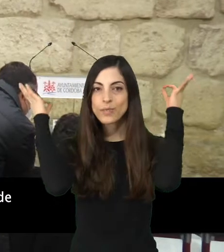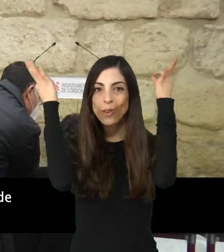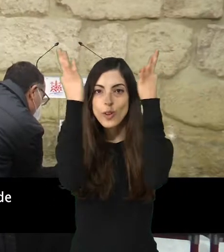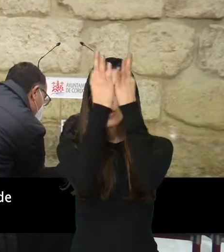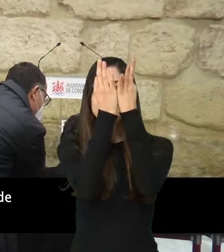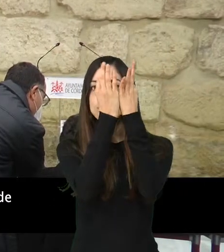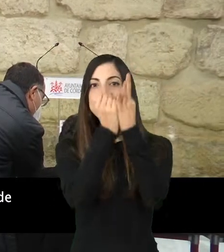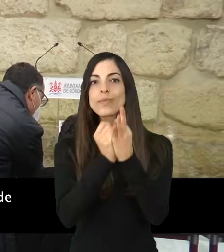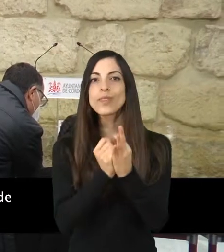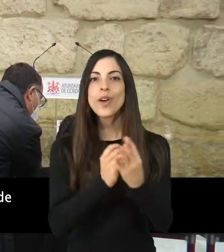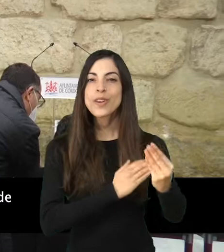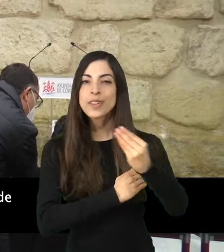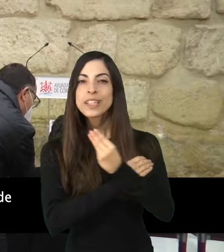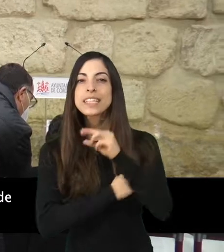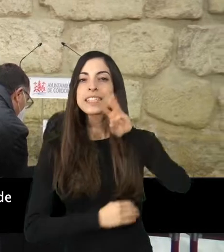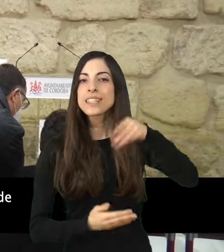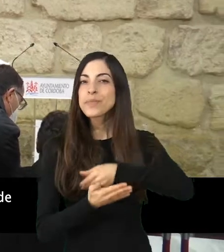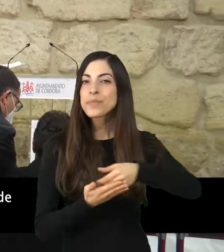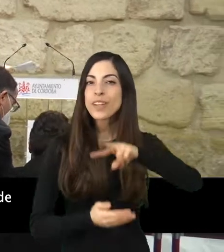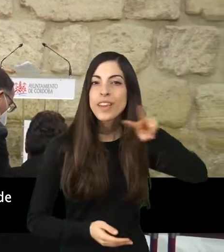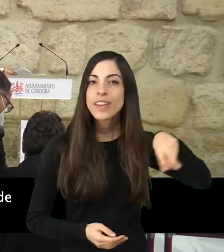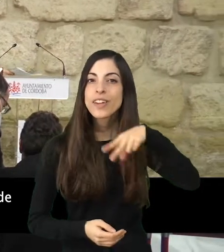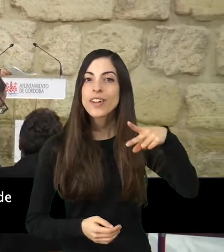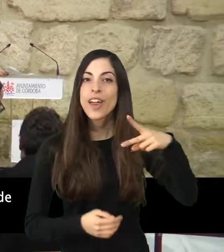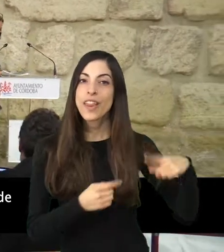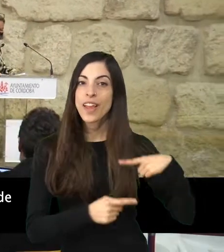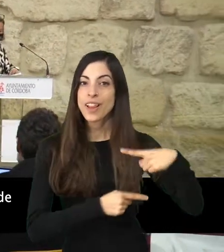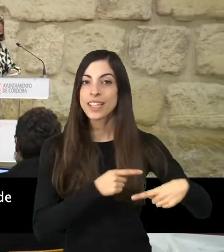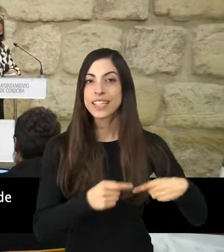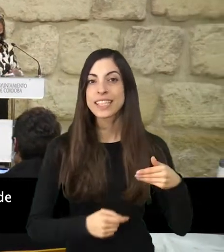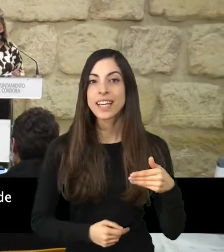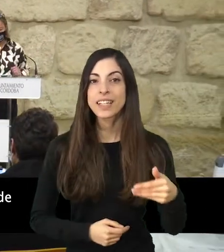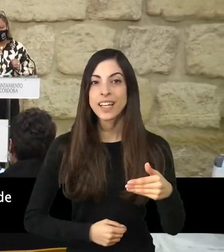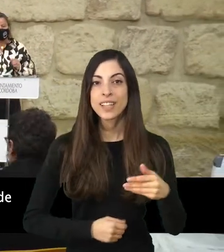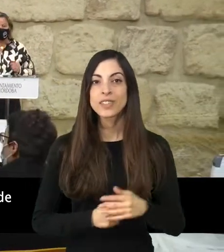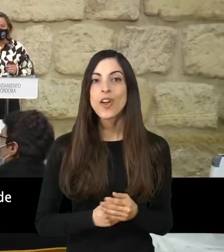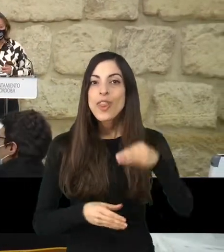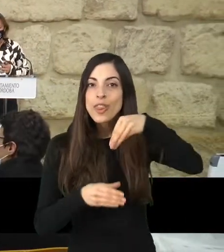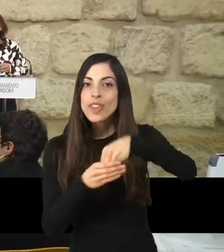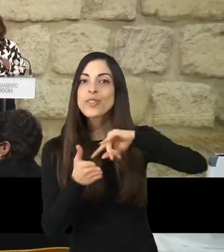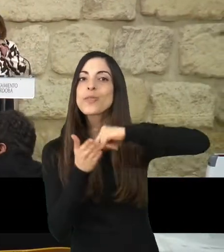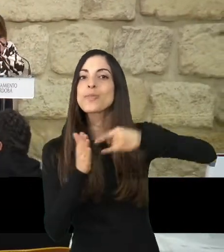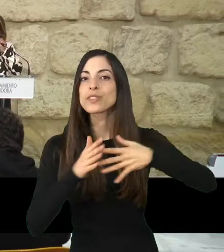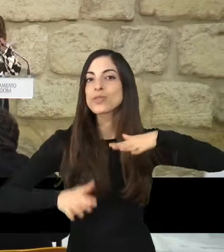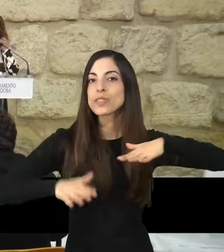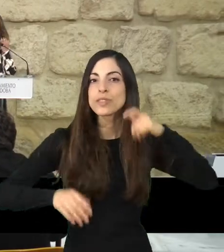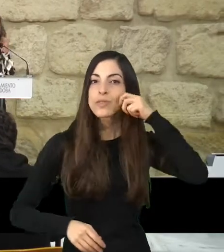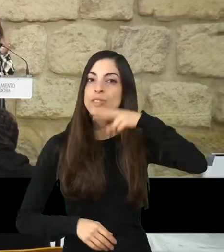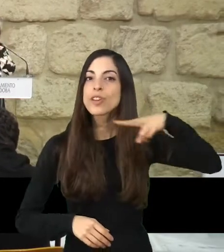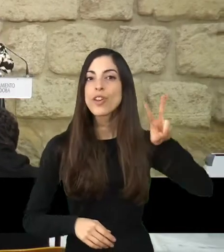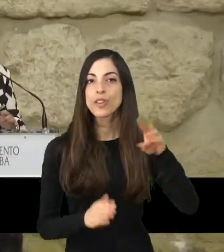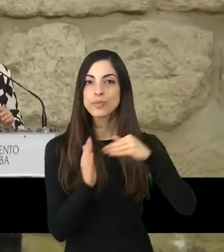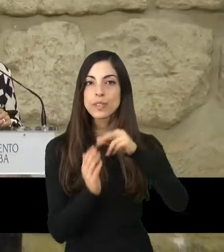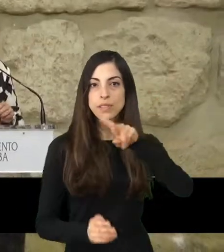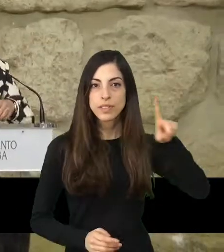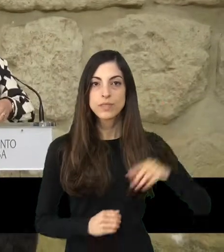La capital cordobesa va a recibir 3 millones de euros de los Next Generation dentro del Plan de Sostenibilidad Turística de 2021.